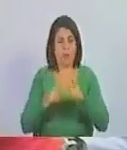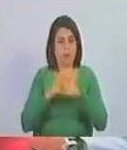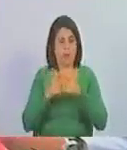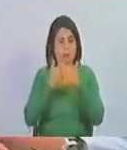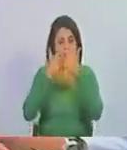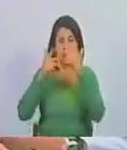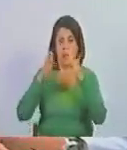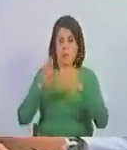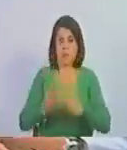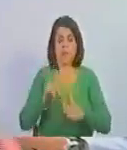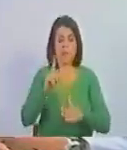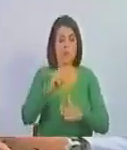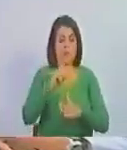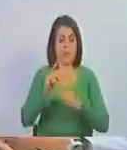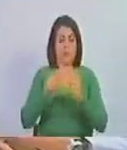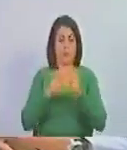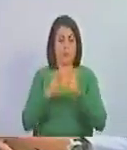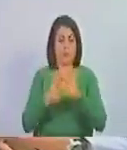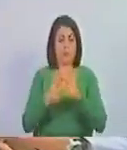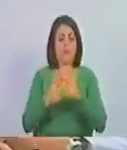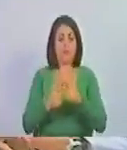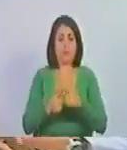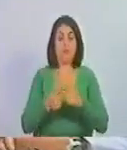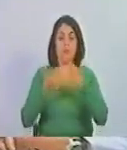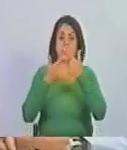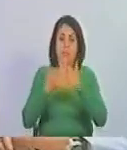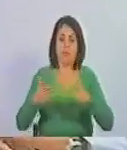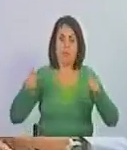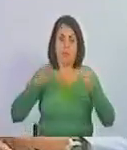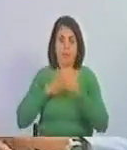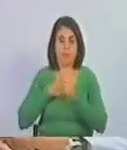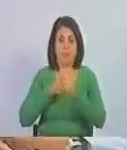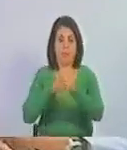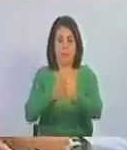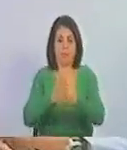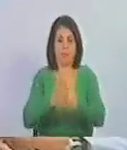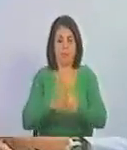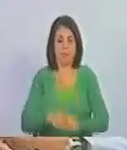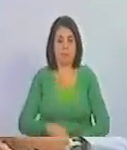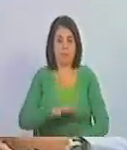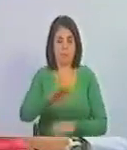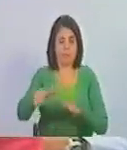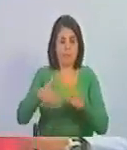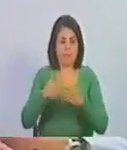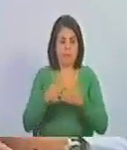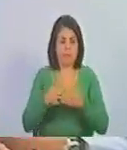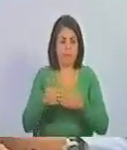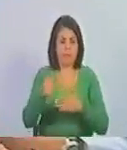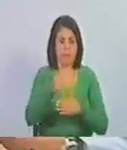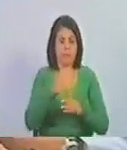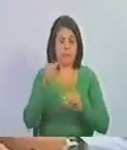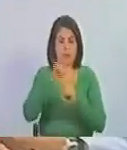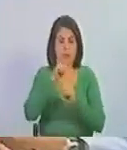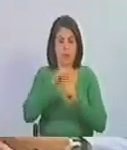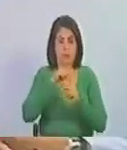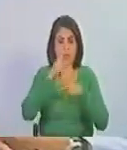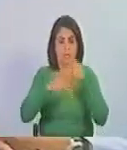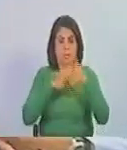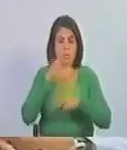libertad y por la emancipación que están rondando en toda la geografía política del país.